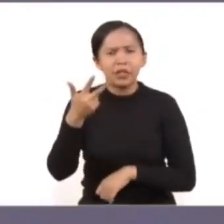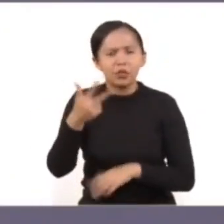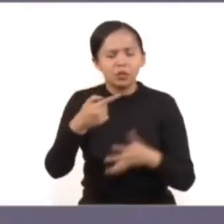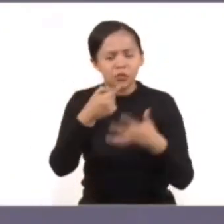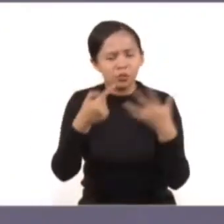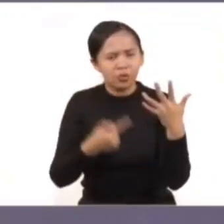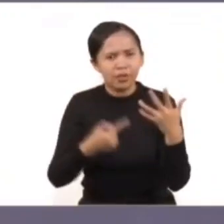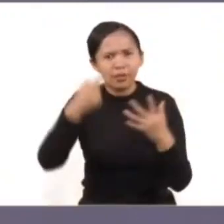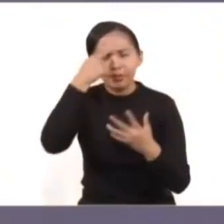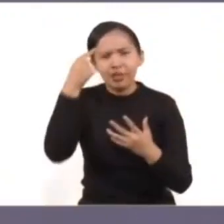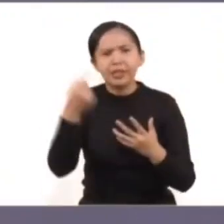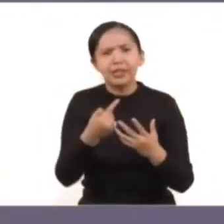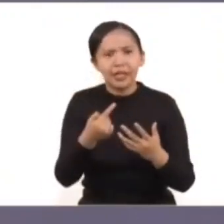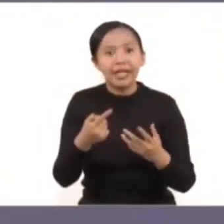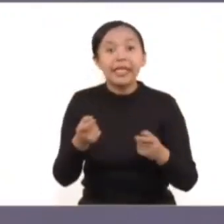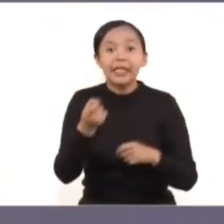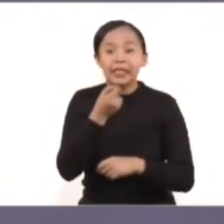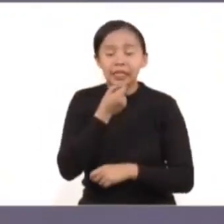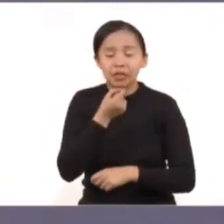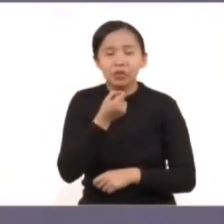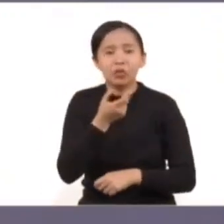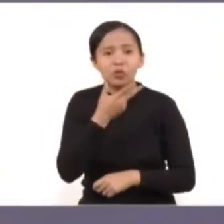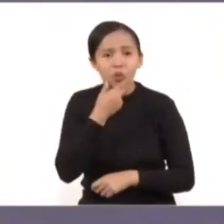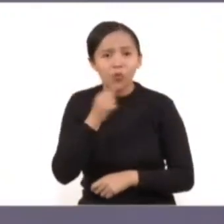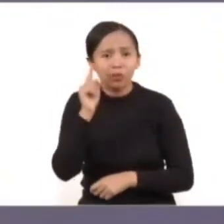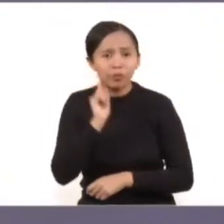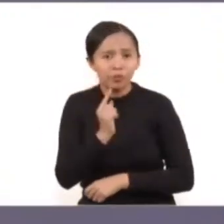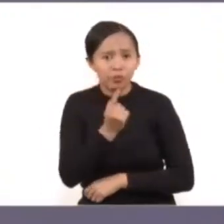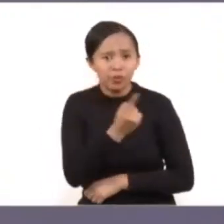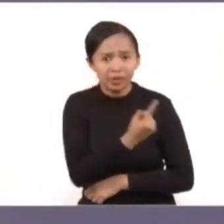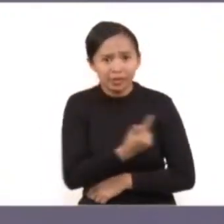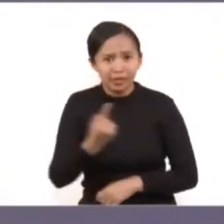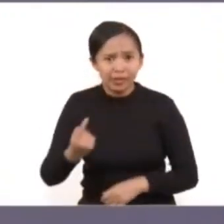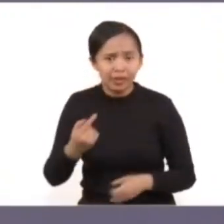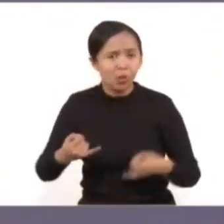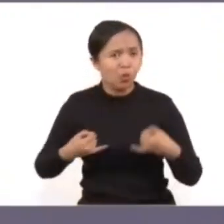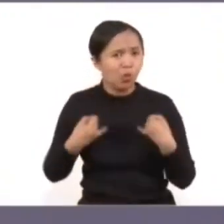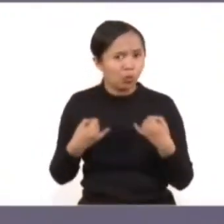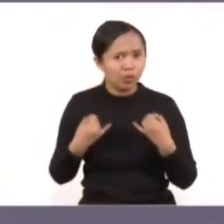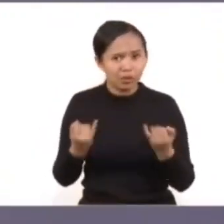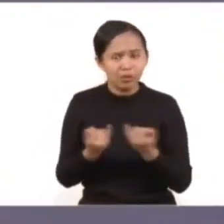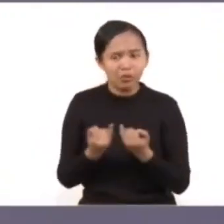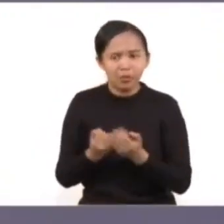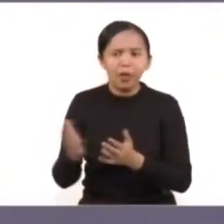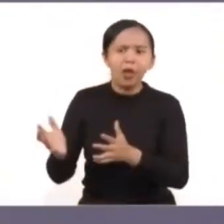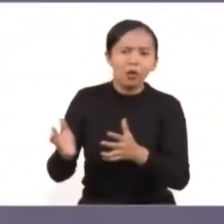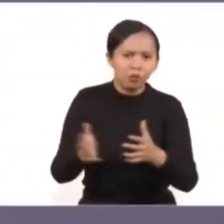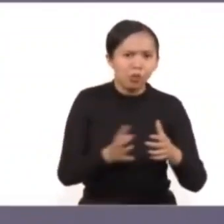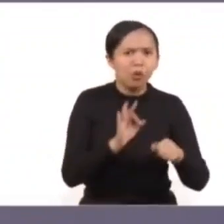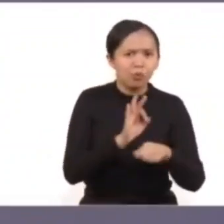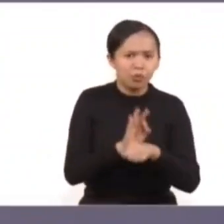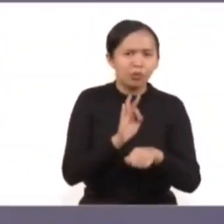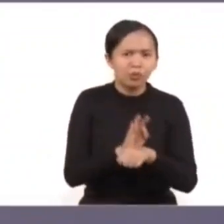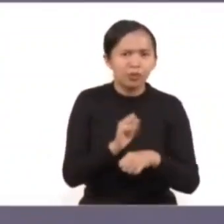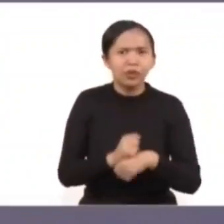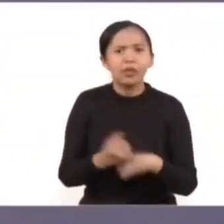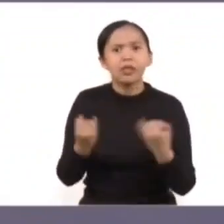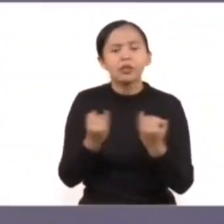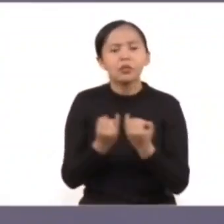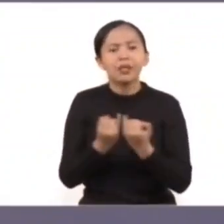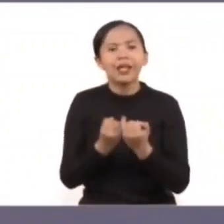para la recuperación de niñas, niños y adolescentes. Prevenir implica comunicar,